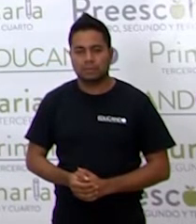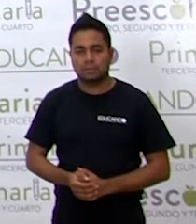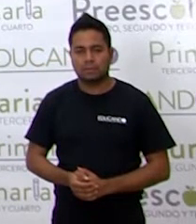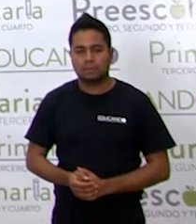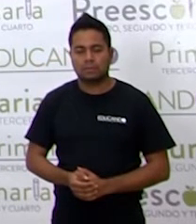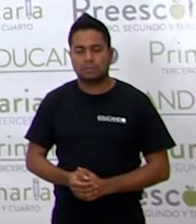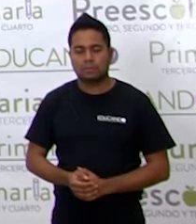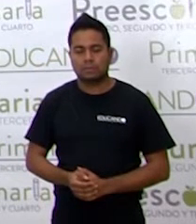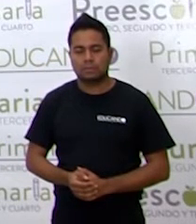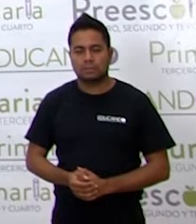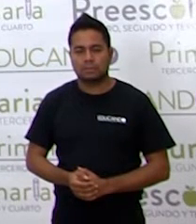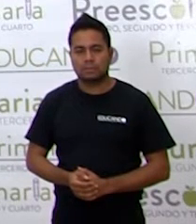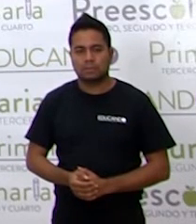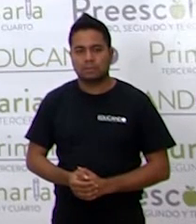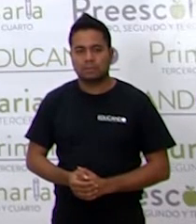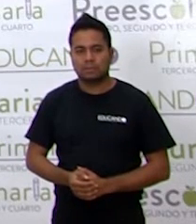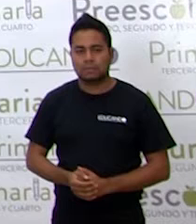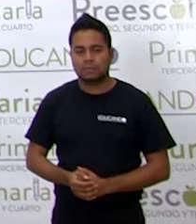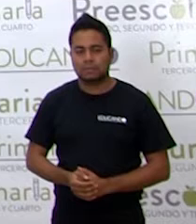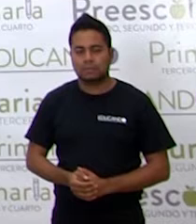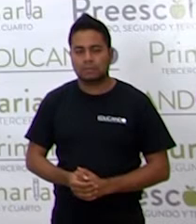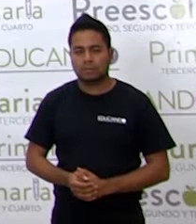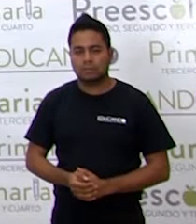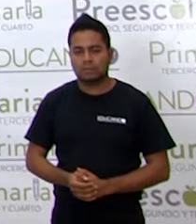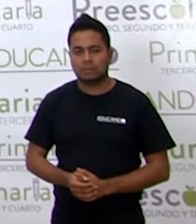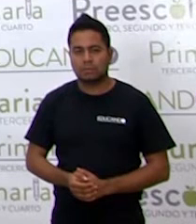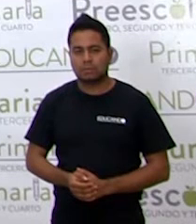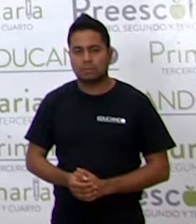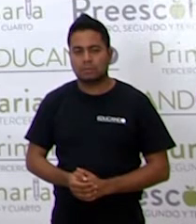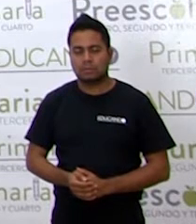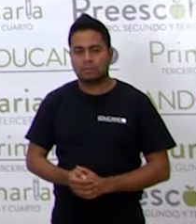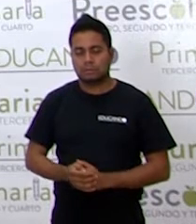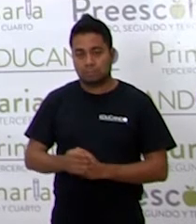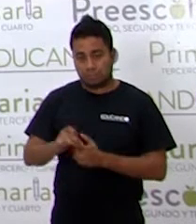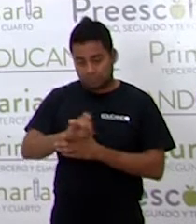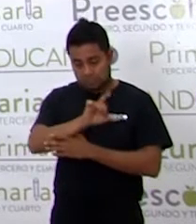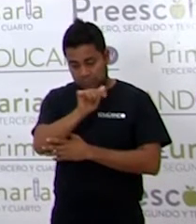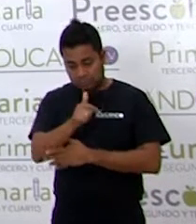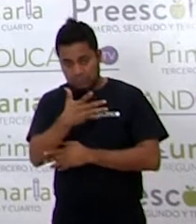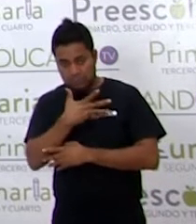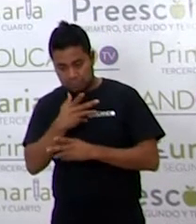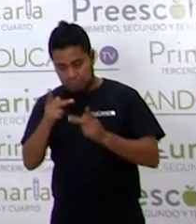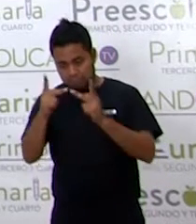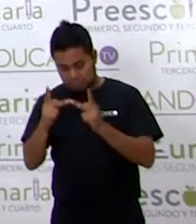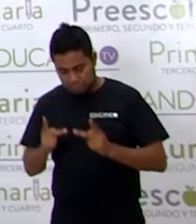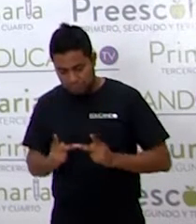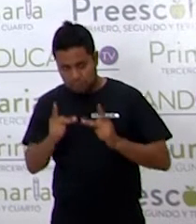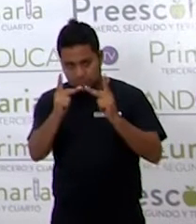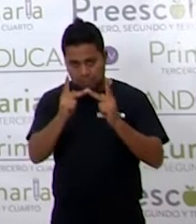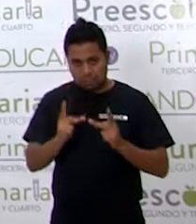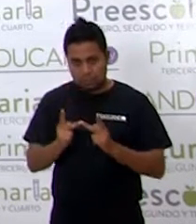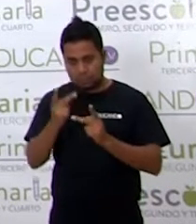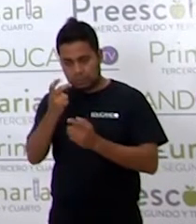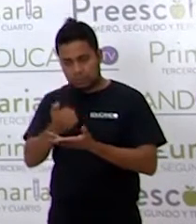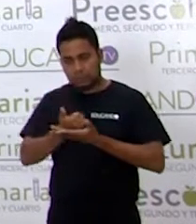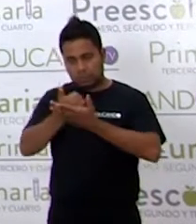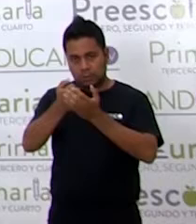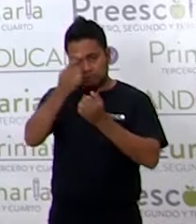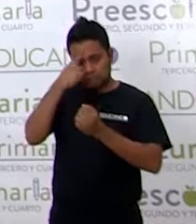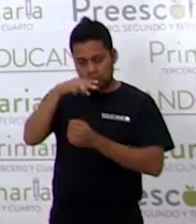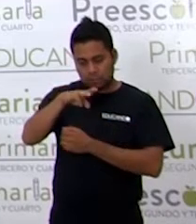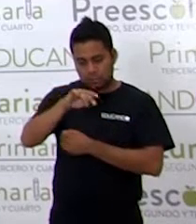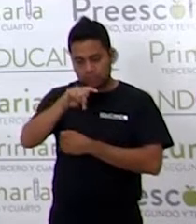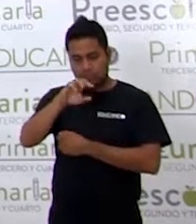Hace mucho tiempo. Y después tenemos algunos conectores que nos ayudan a relatar los mitos.